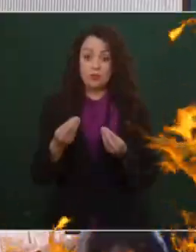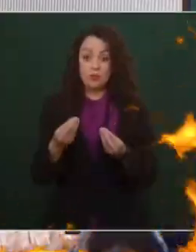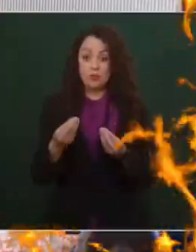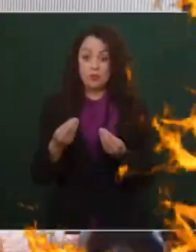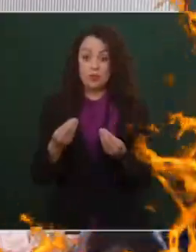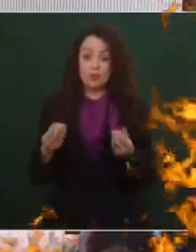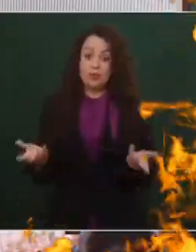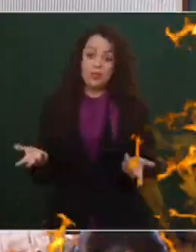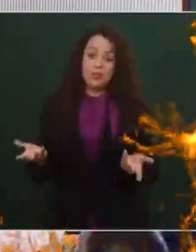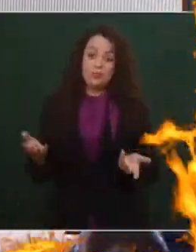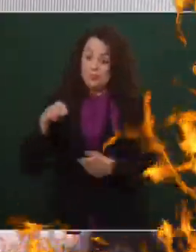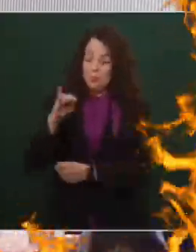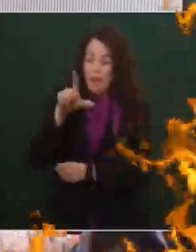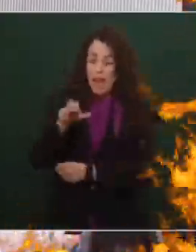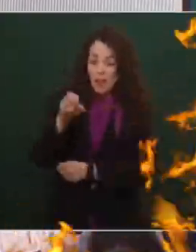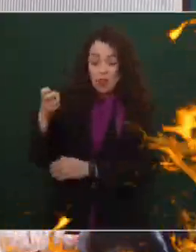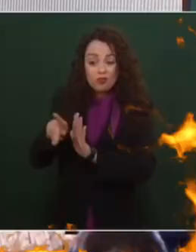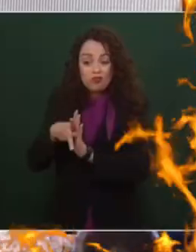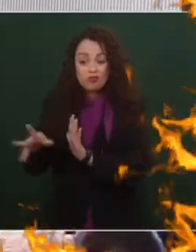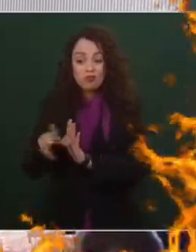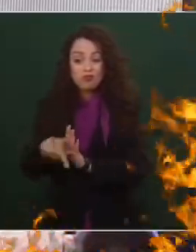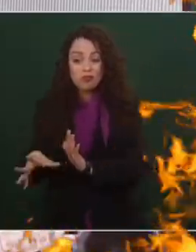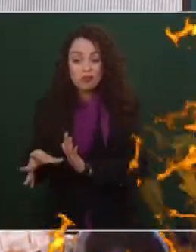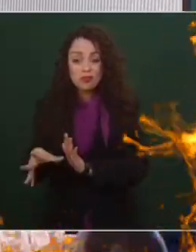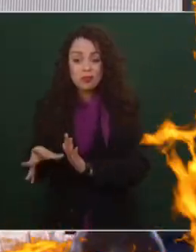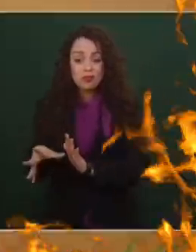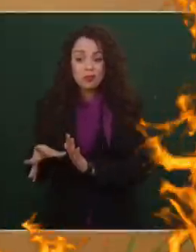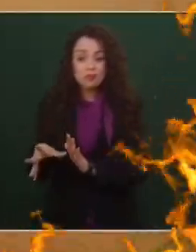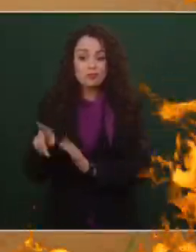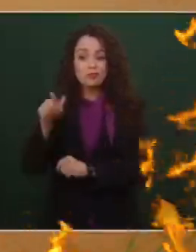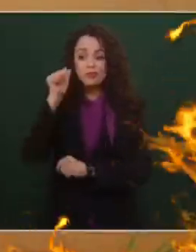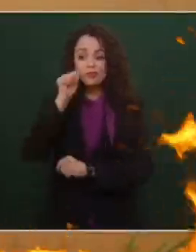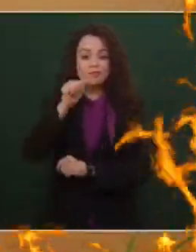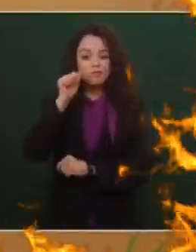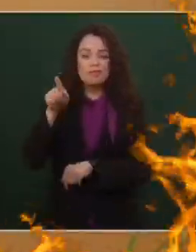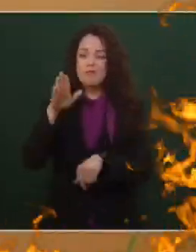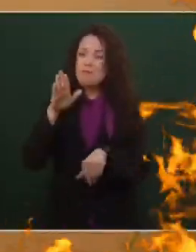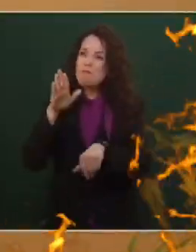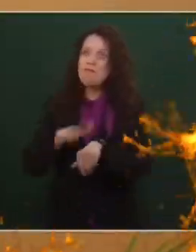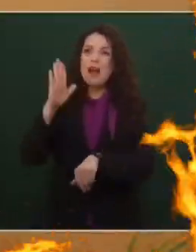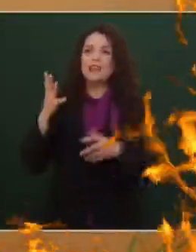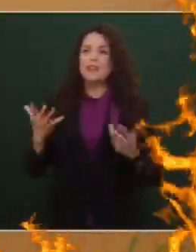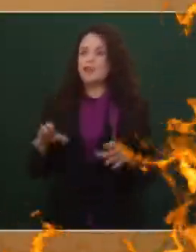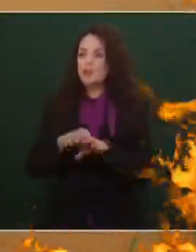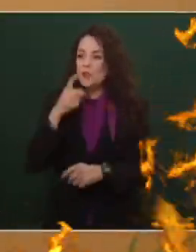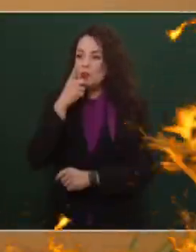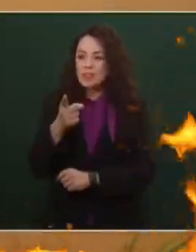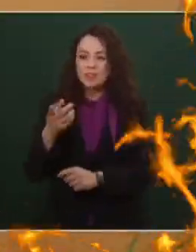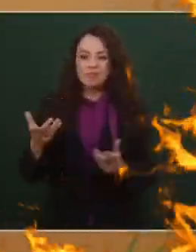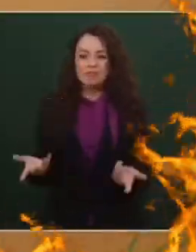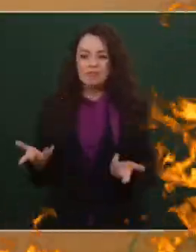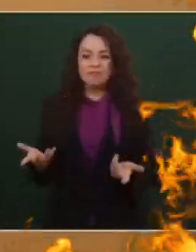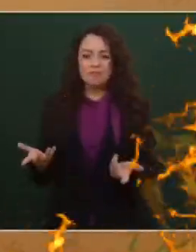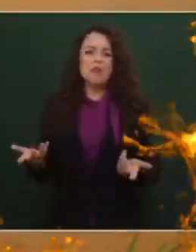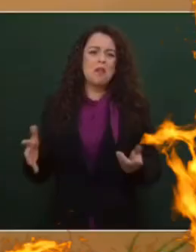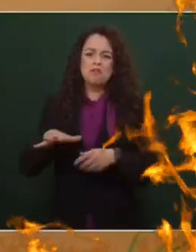Milenio es de los periódicos más plurales.